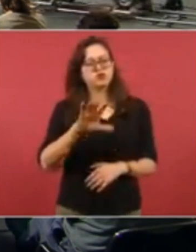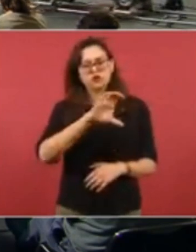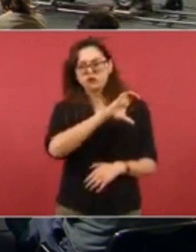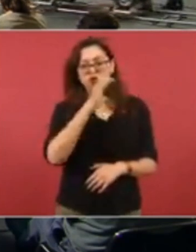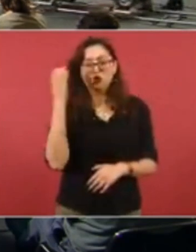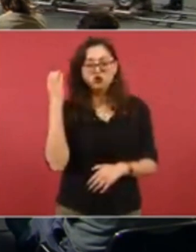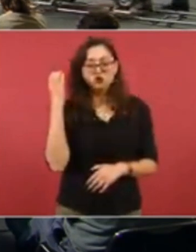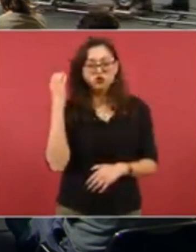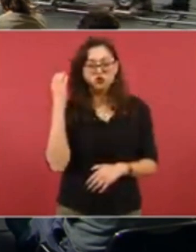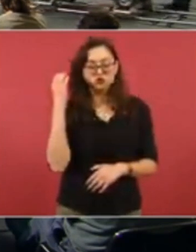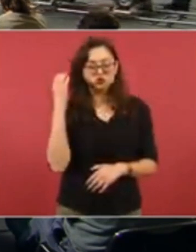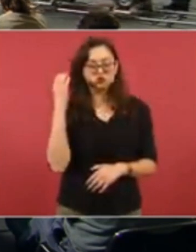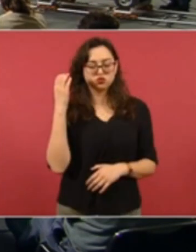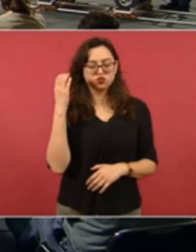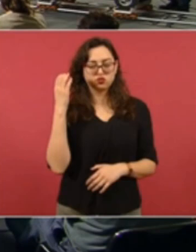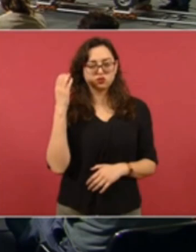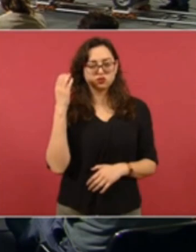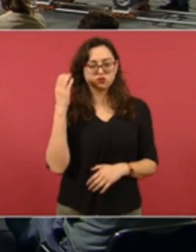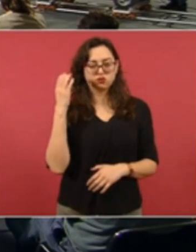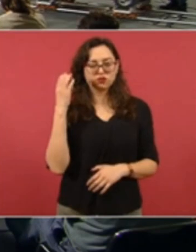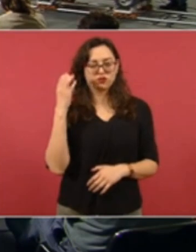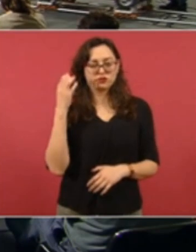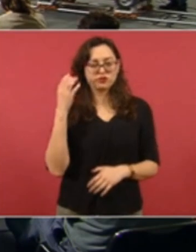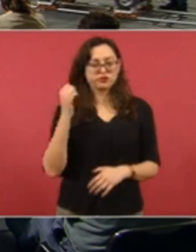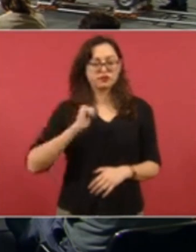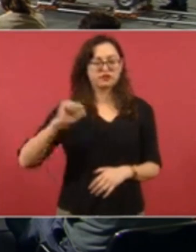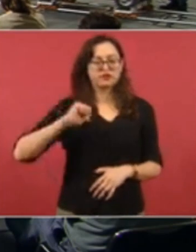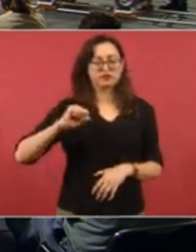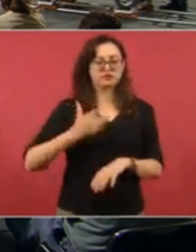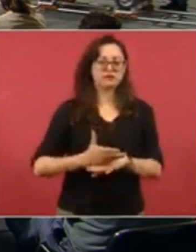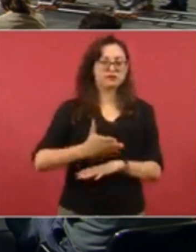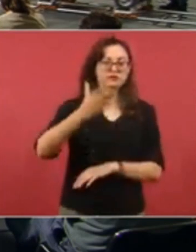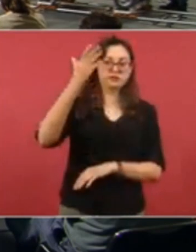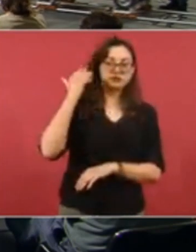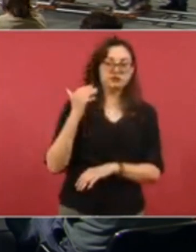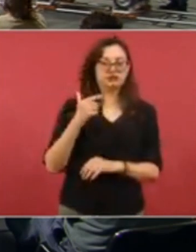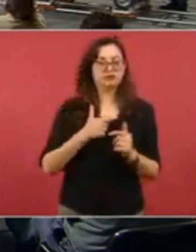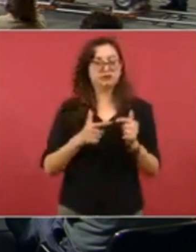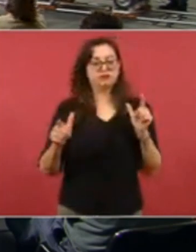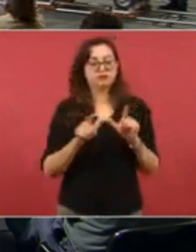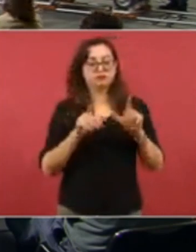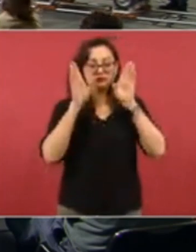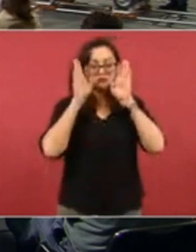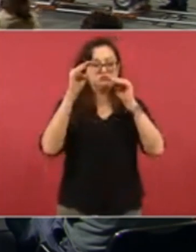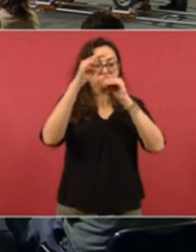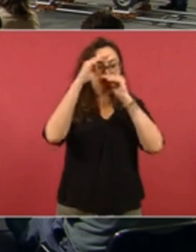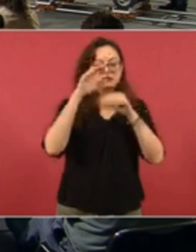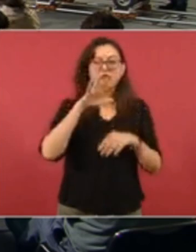en donde fueron los conservadores a traer a Maximiliano, porque es lo mismo, no cambia.